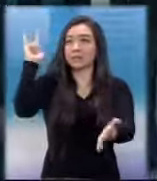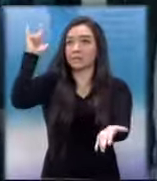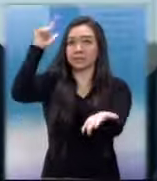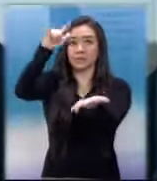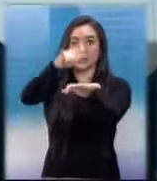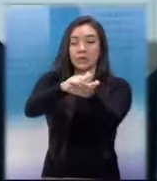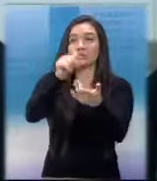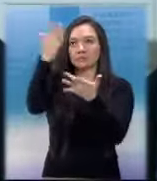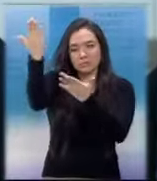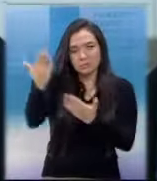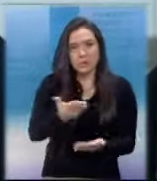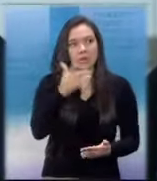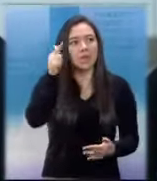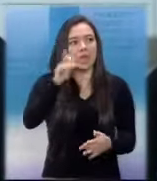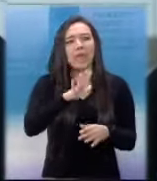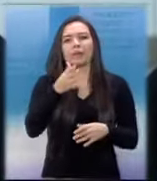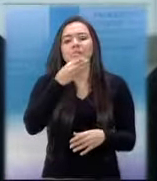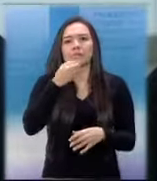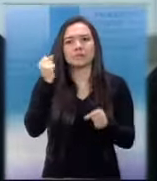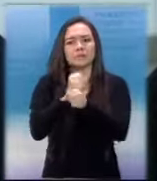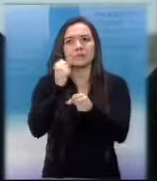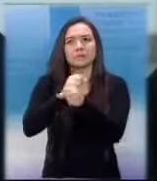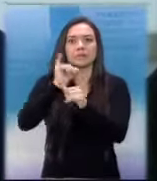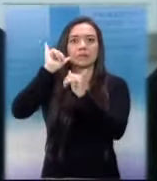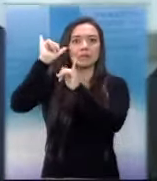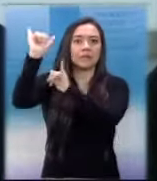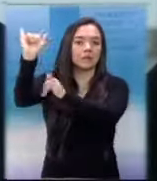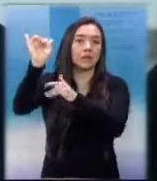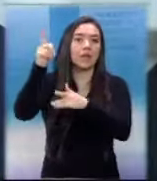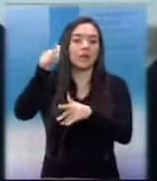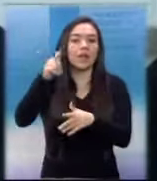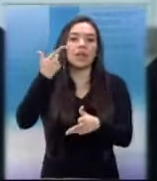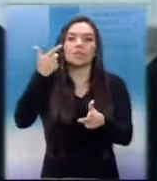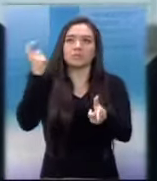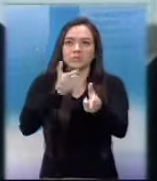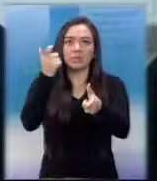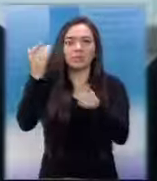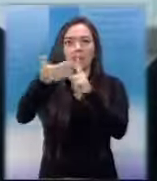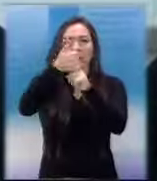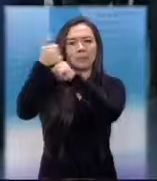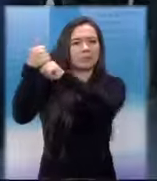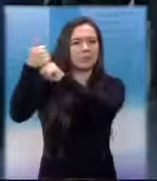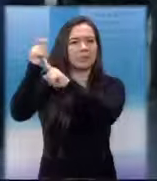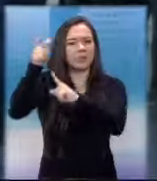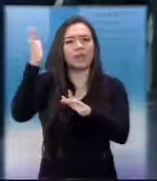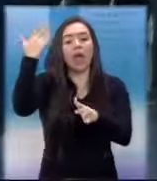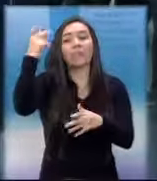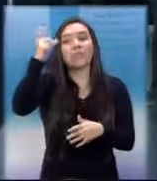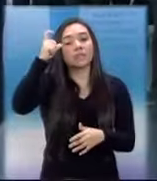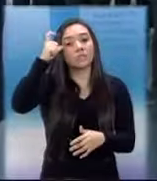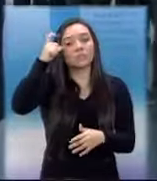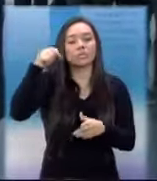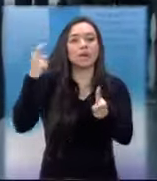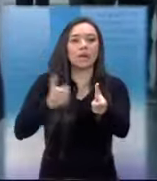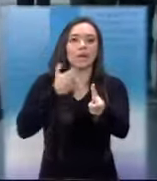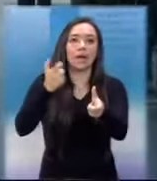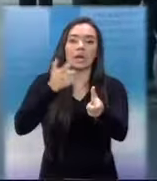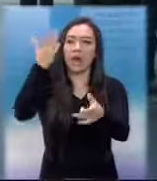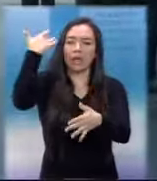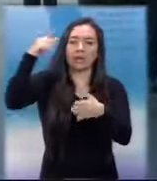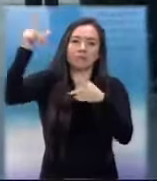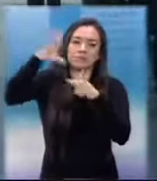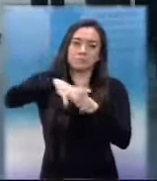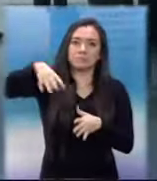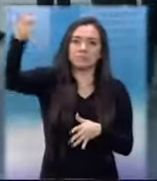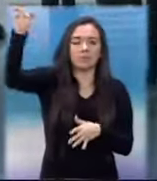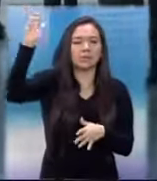autoridades del país el pasado 26 de octubre debido a crímenes cometidos durante la guerra coreana y actos hostiles contra el